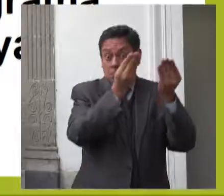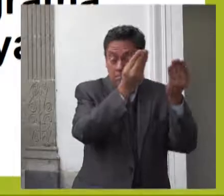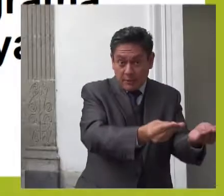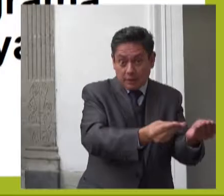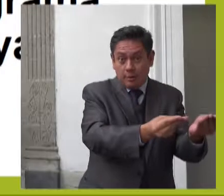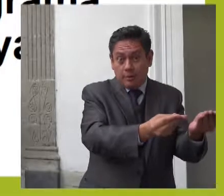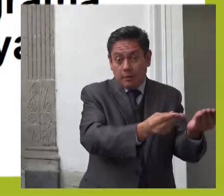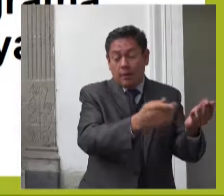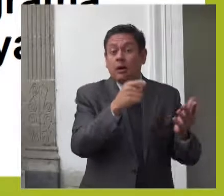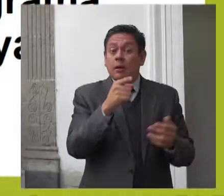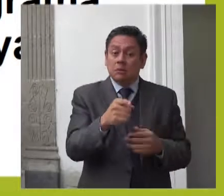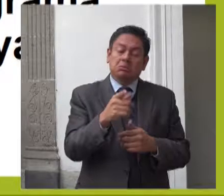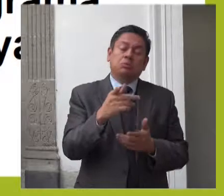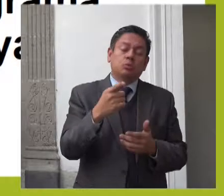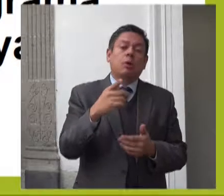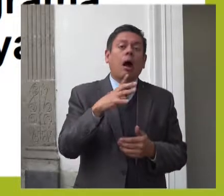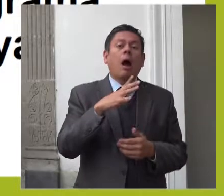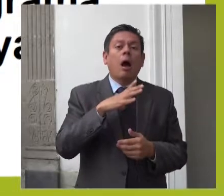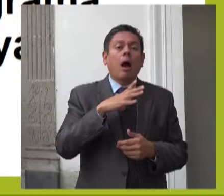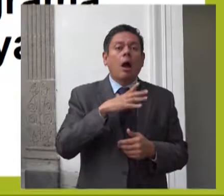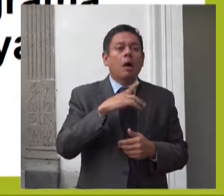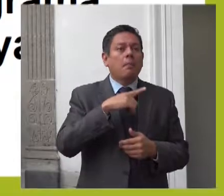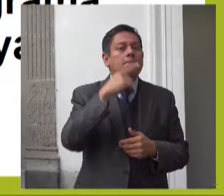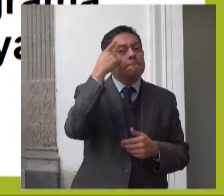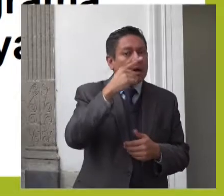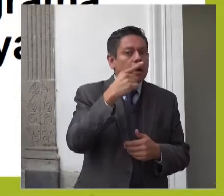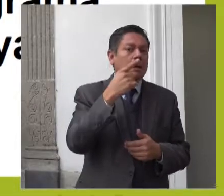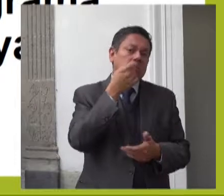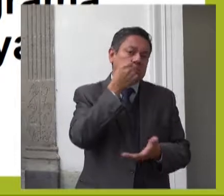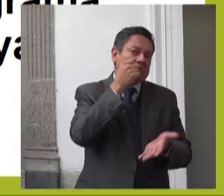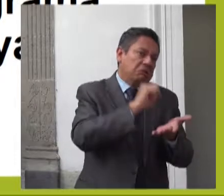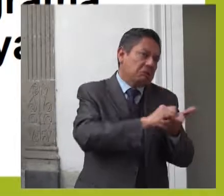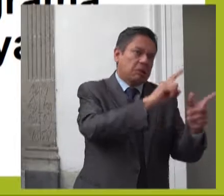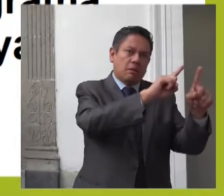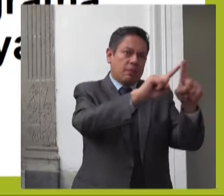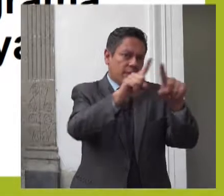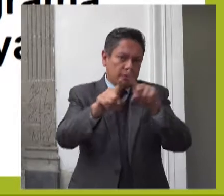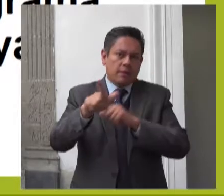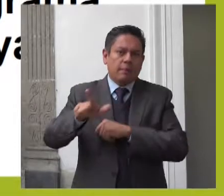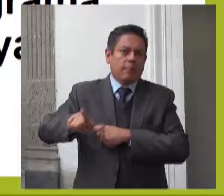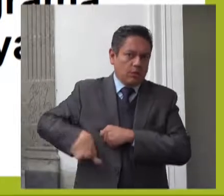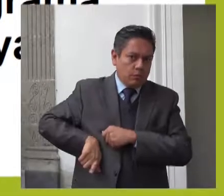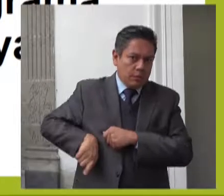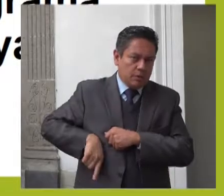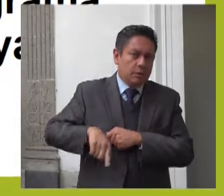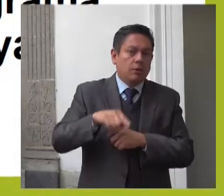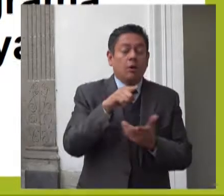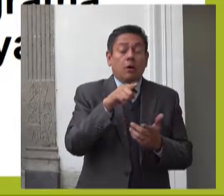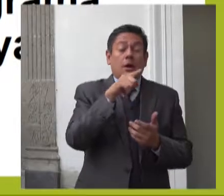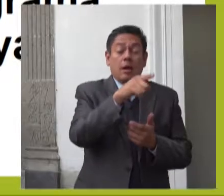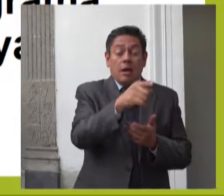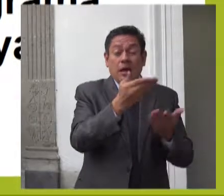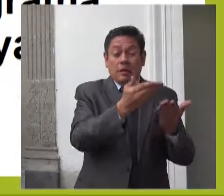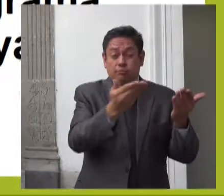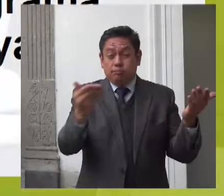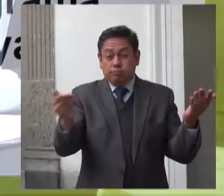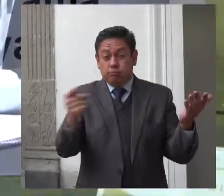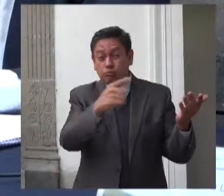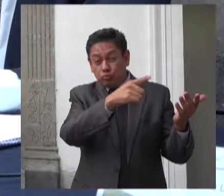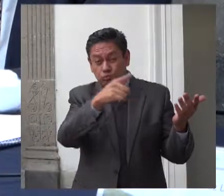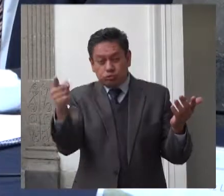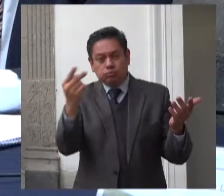conjunta las autoridades destinatarias de la recomendación con la secretaría ejecutiva